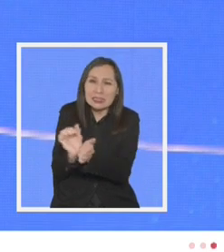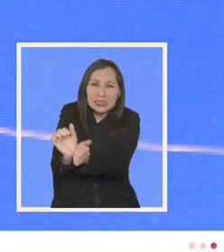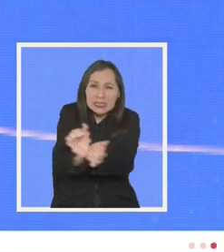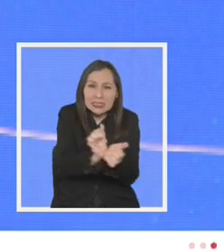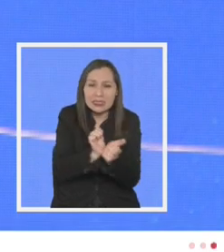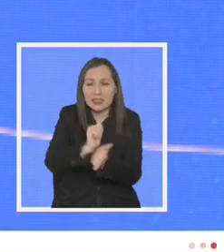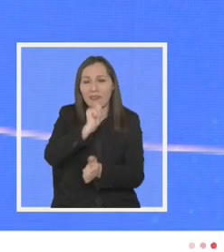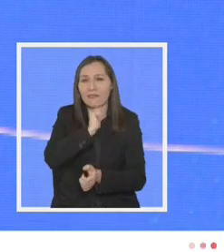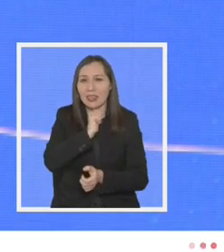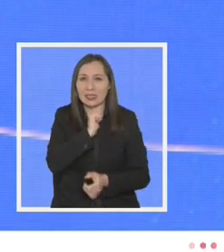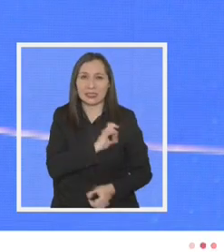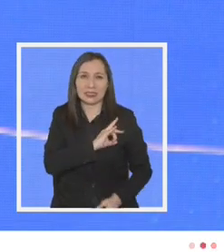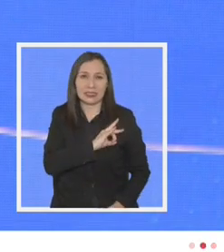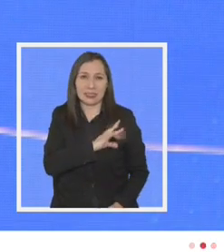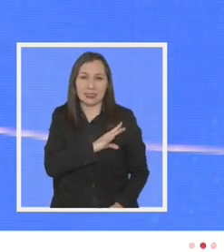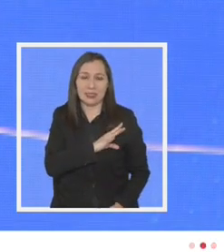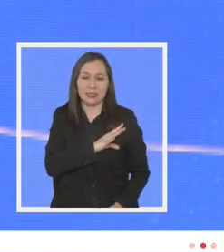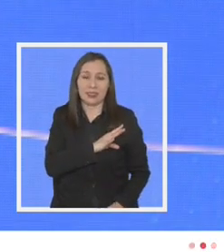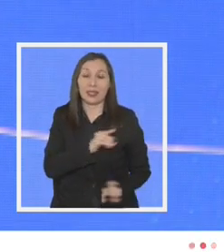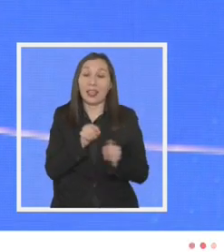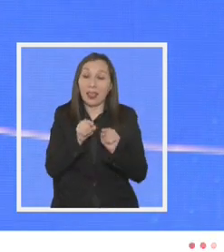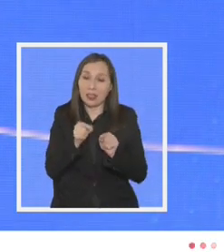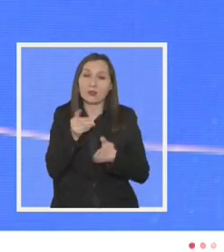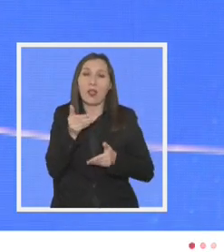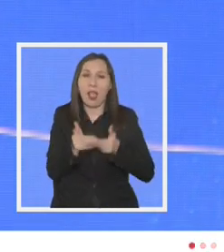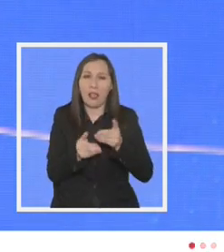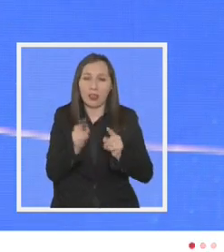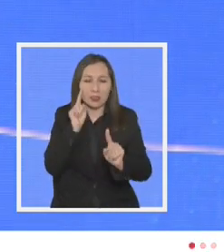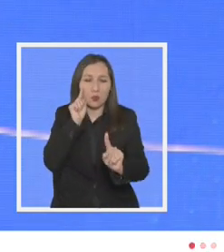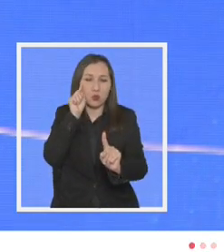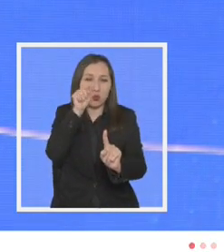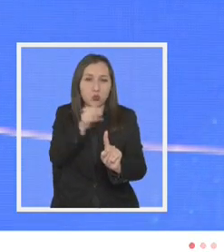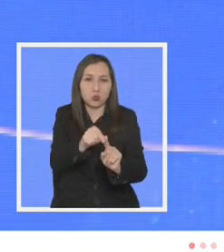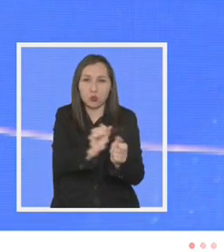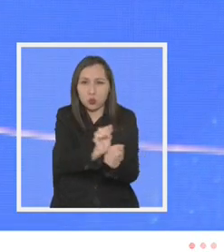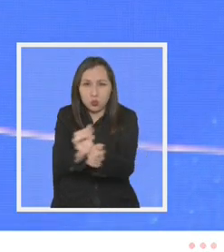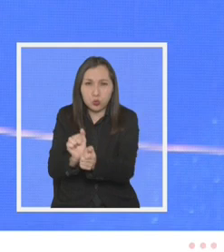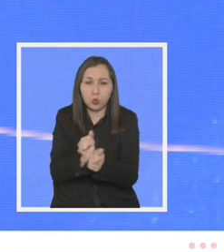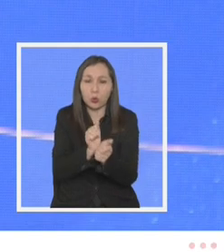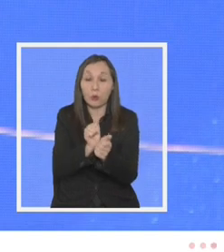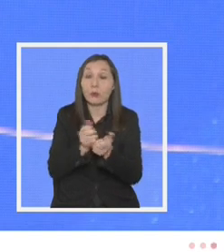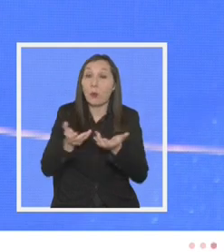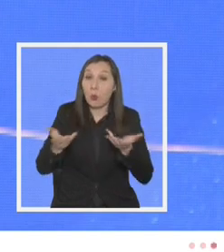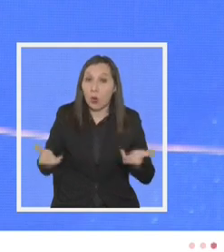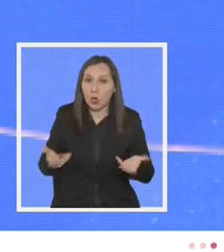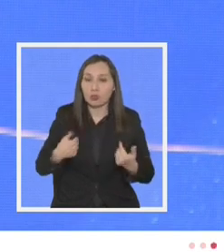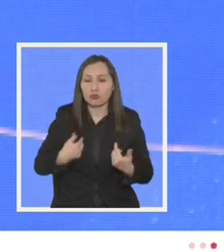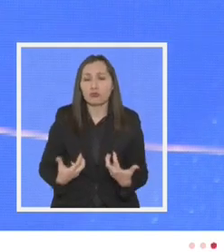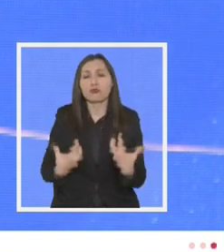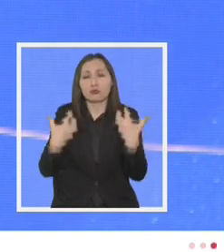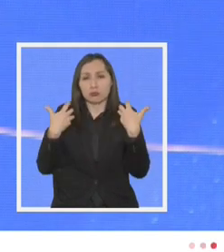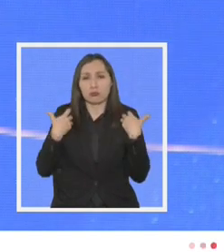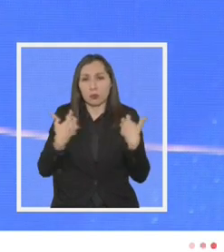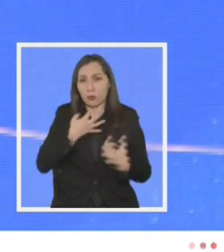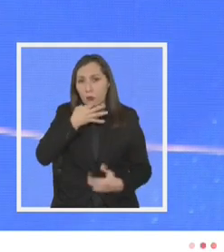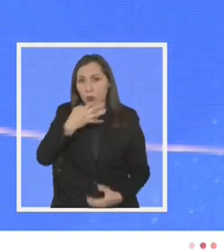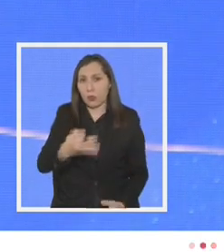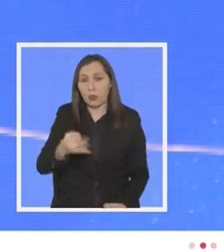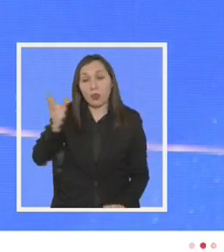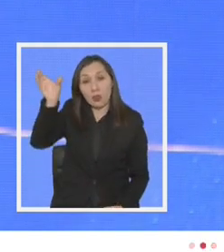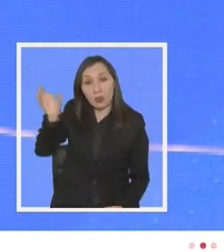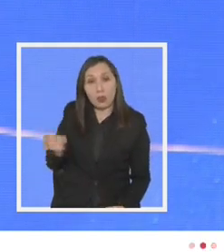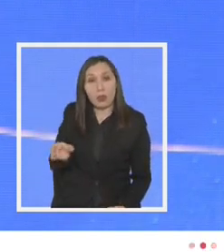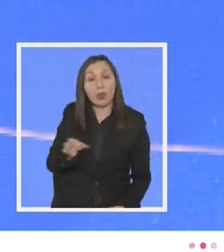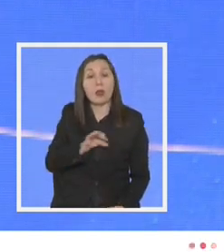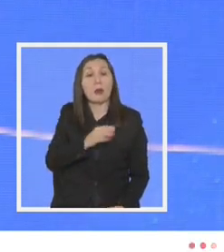nos falta en Chile y tenemos que avanzar en esa dirección y por eso quiero hacerme cargo de lo que decía la